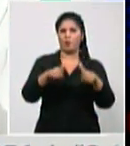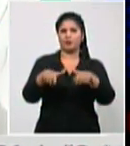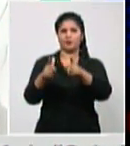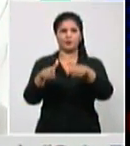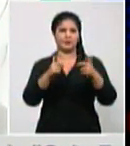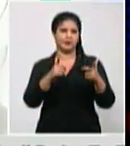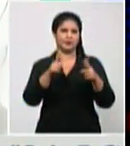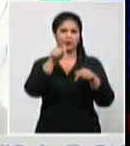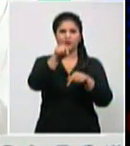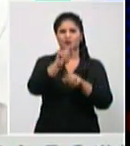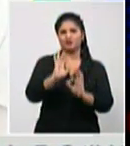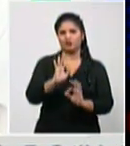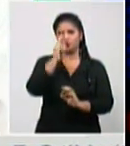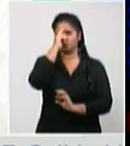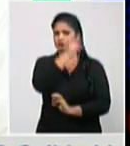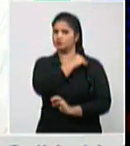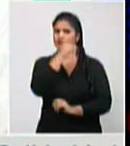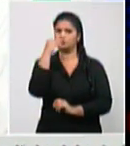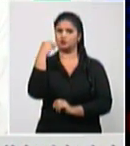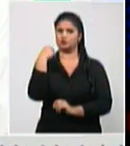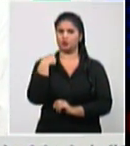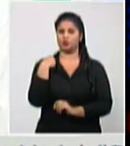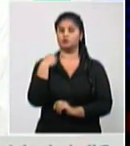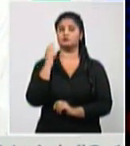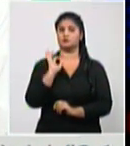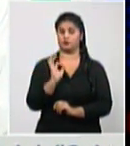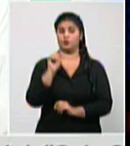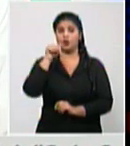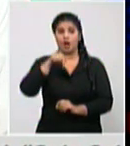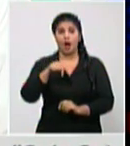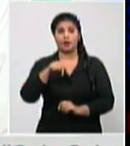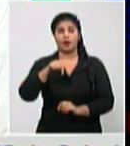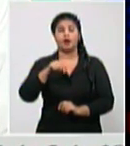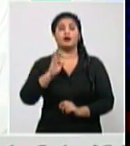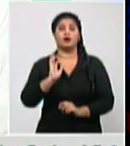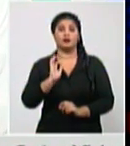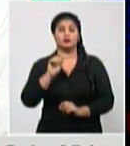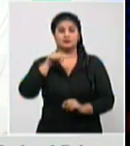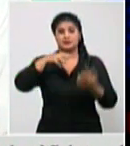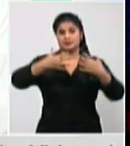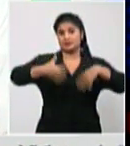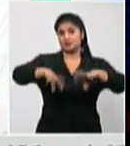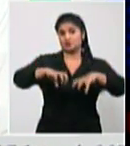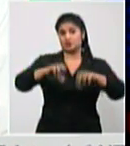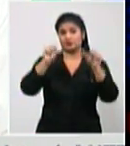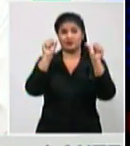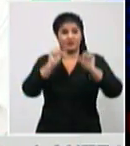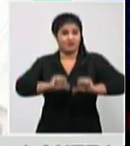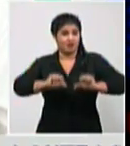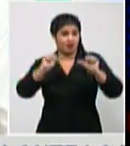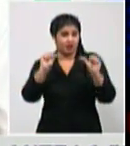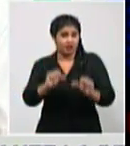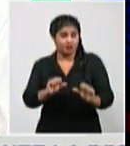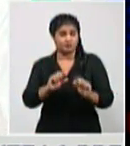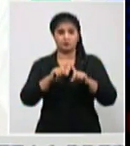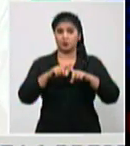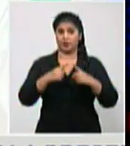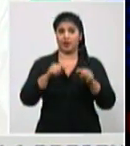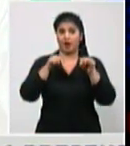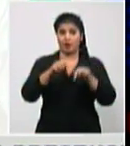y lo que pasa es que ahora vienen momentos muy complejos para para todas las personas